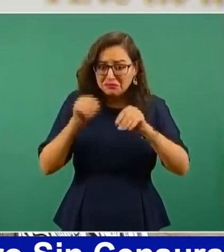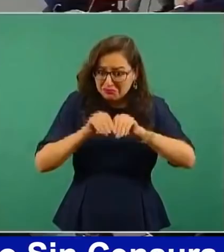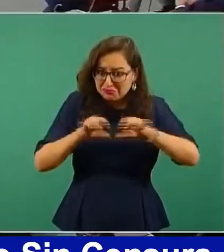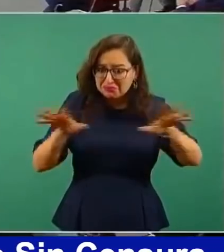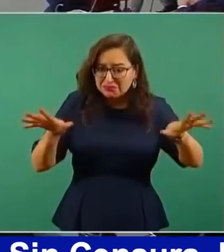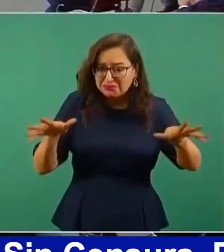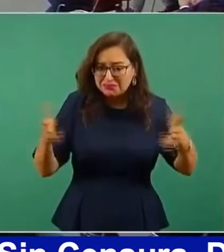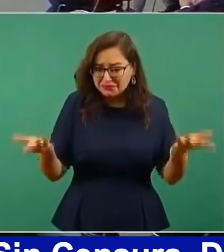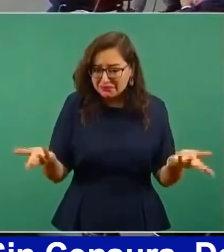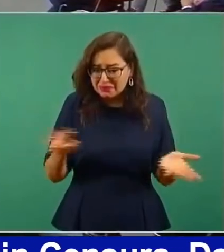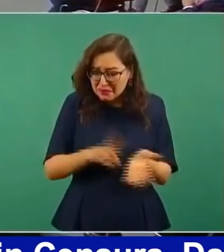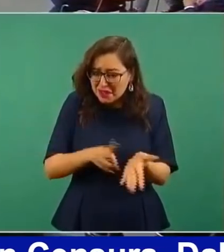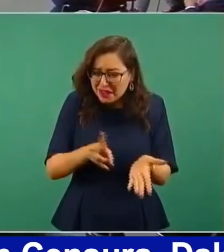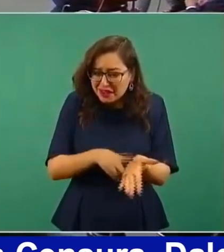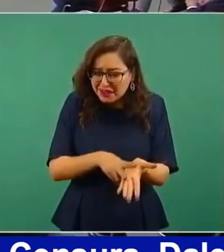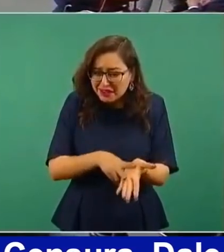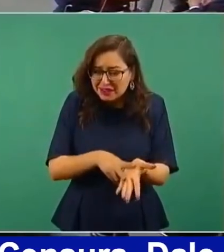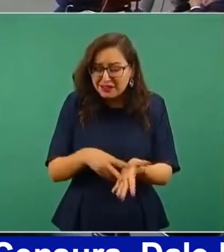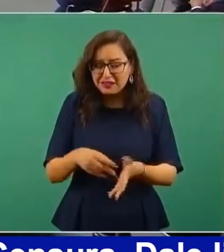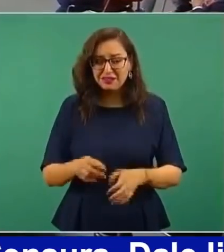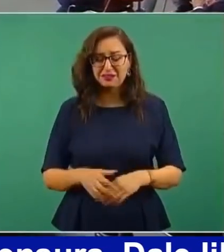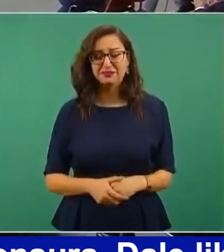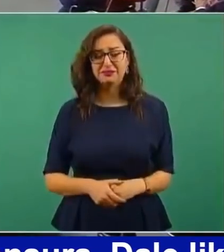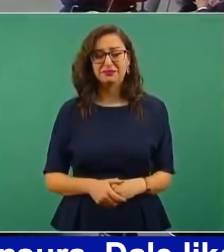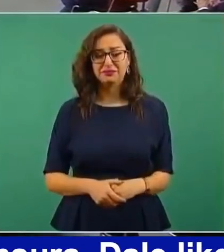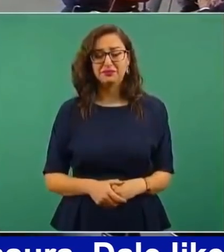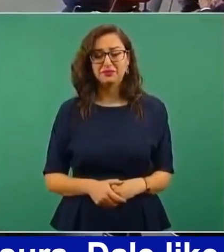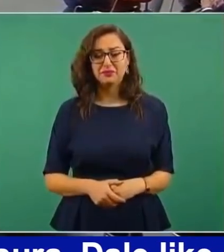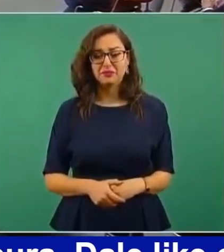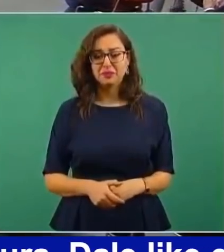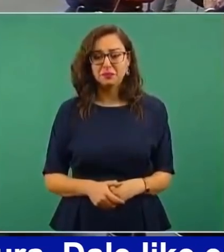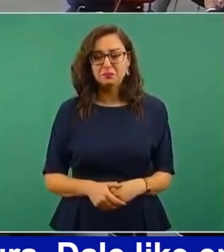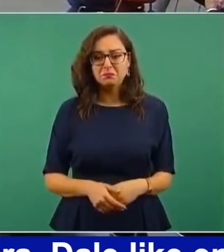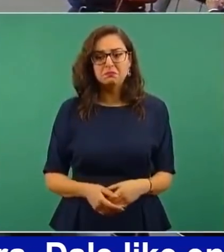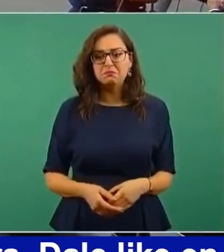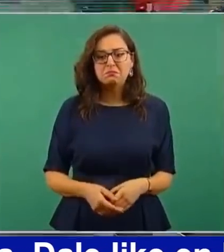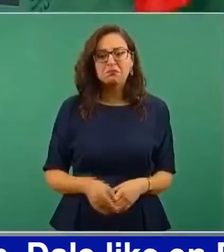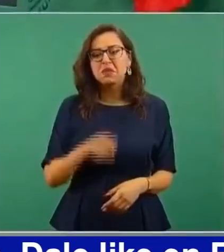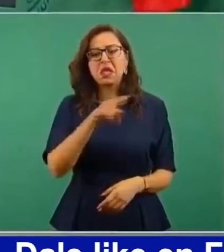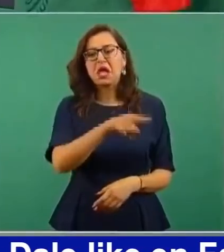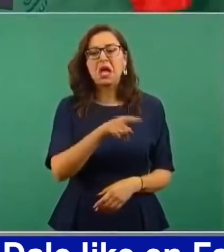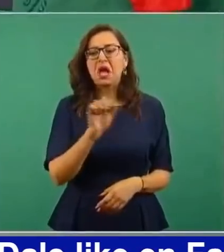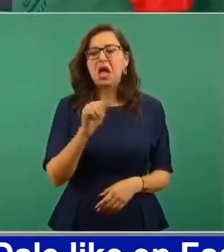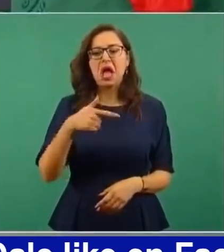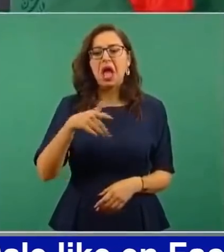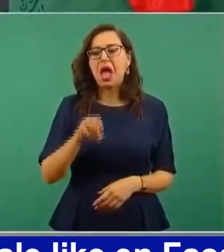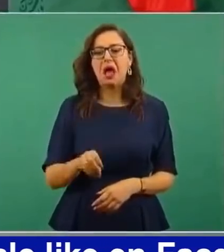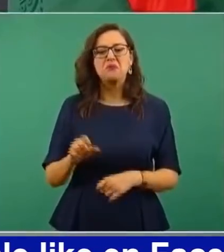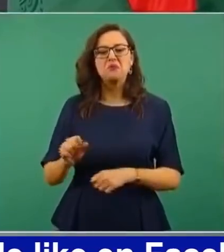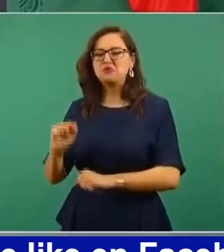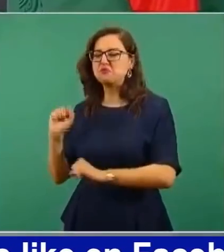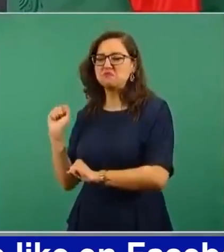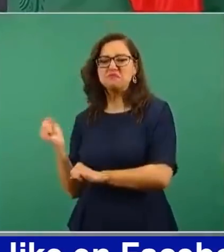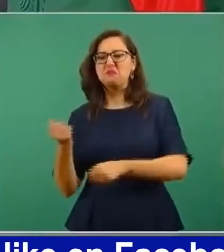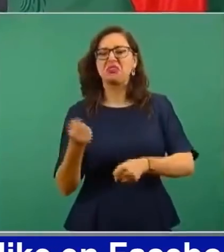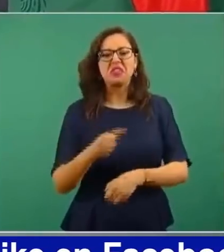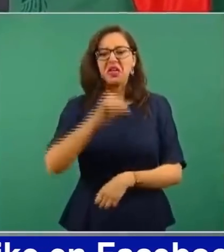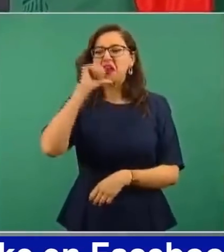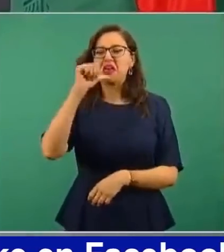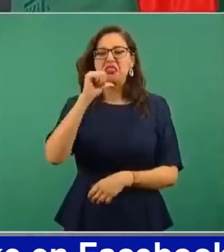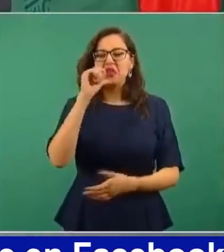¿Las notas de la salieron? Nada más llego a caminar, no bateo, ya es que ya no macaneo.